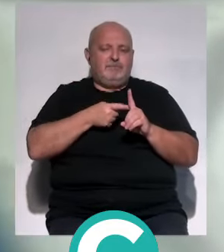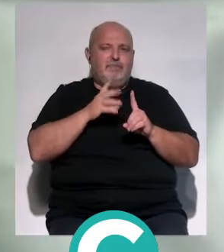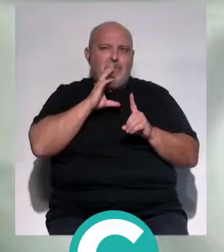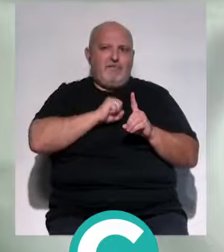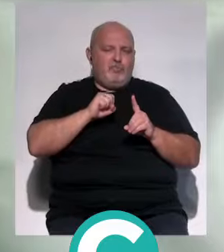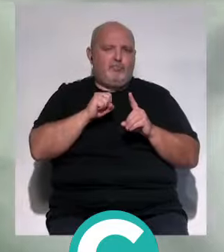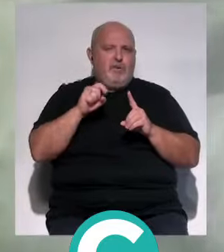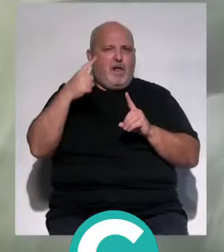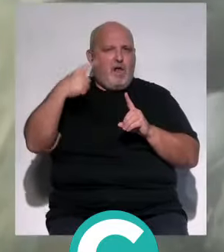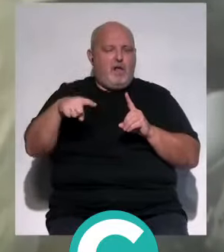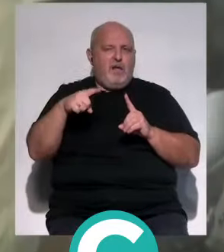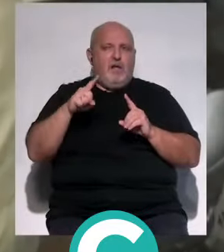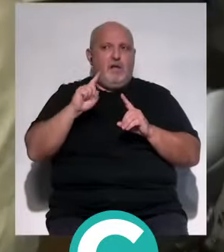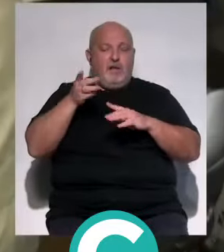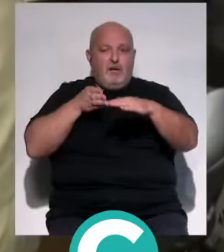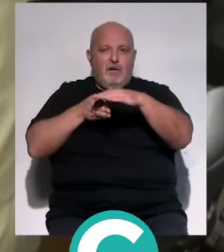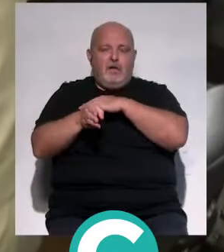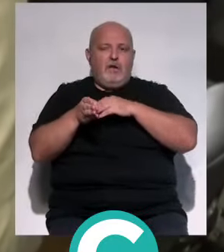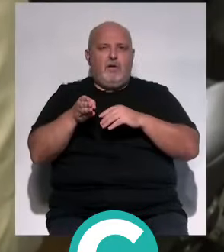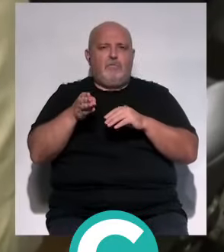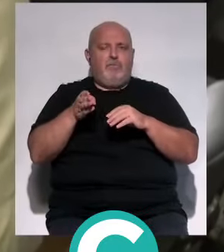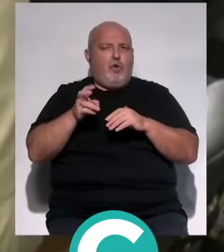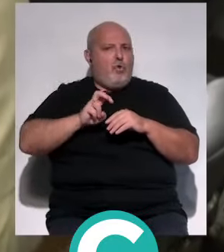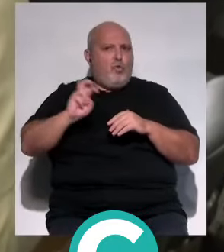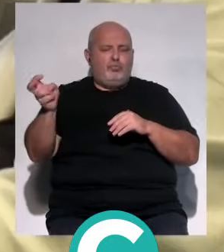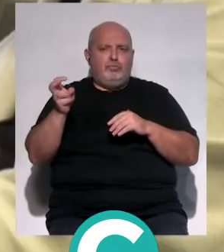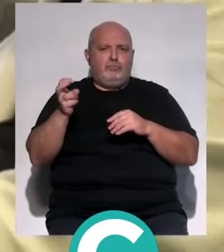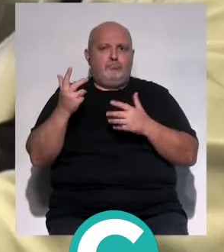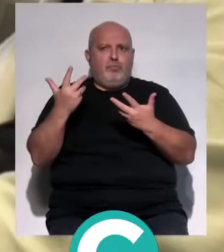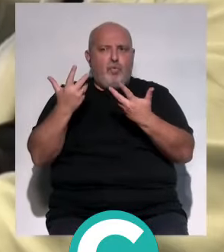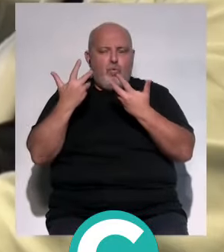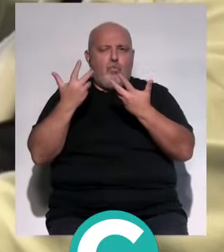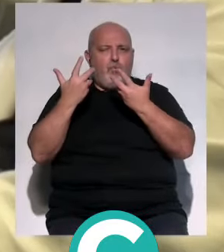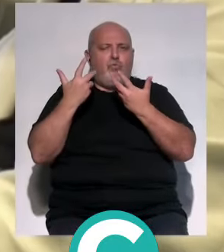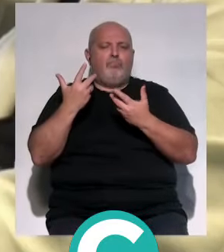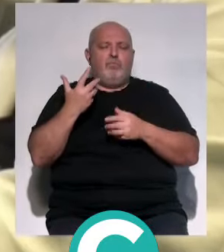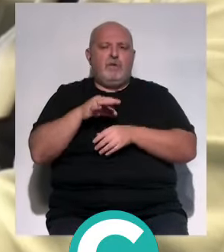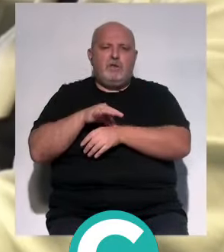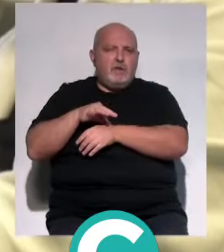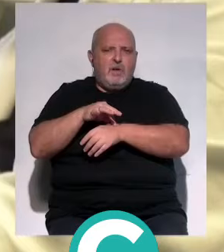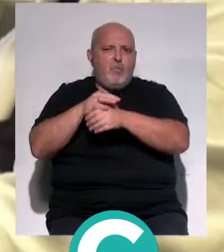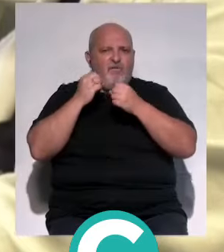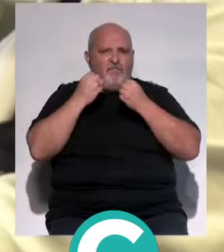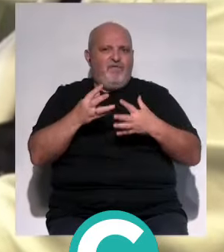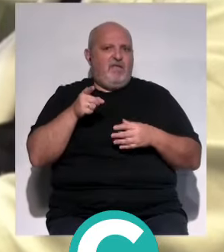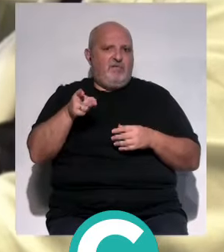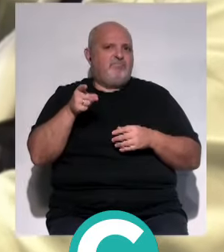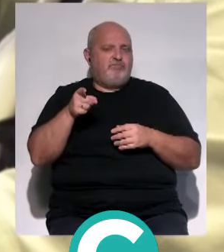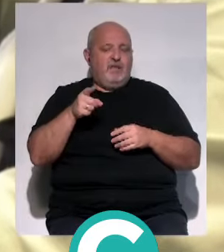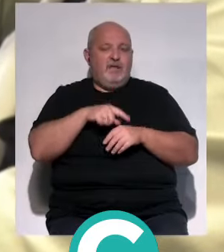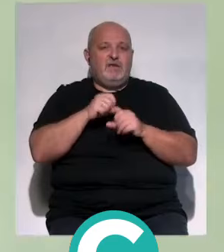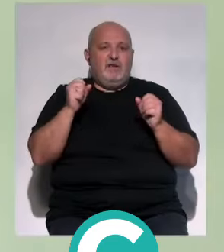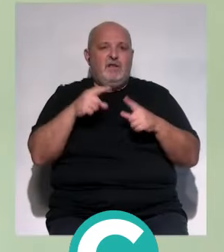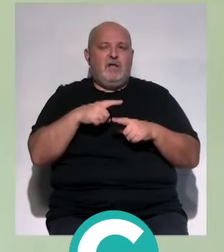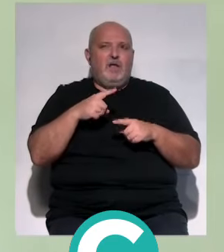desde que pasas esa puerta es como otro mundo en el que no existen... Yo siempre digo que muchas veces en la seguridad